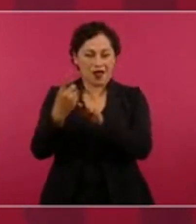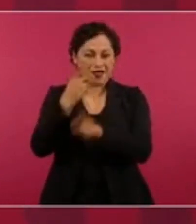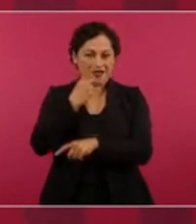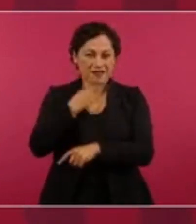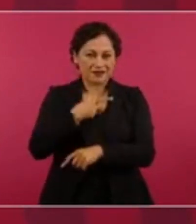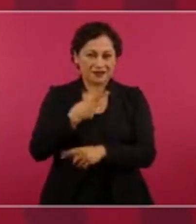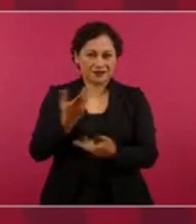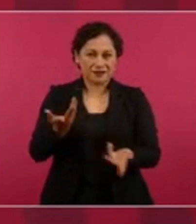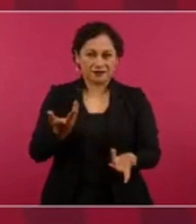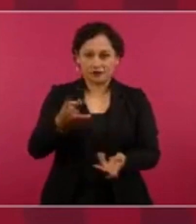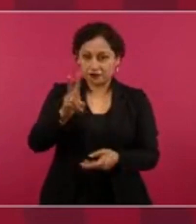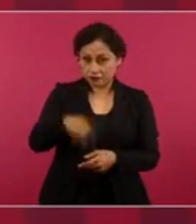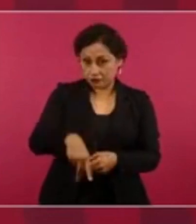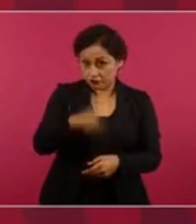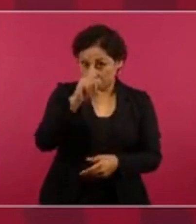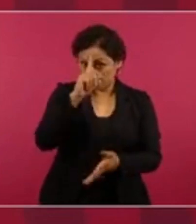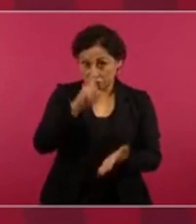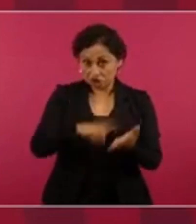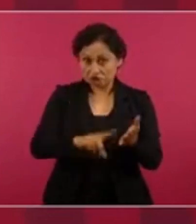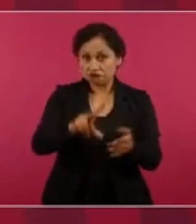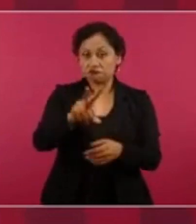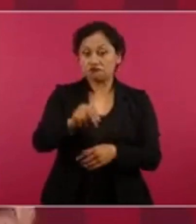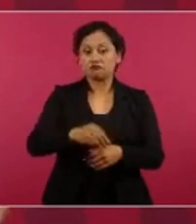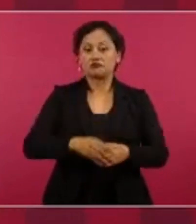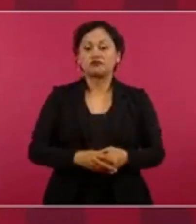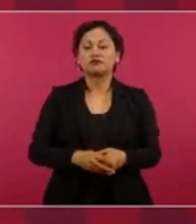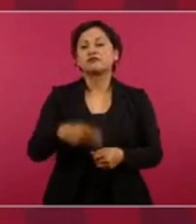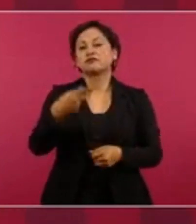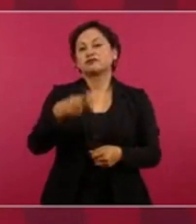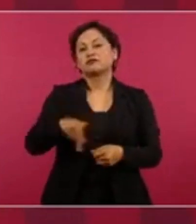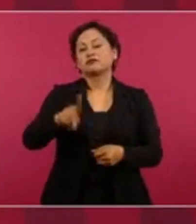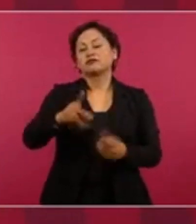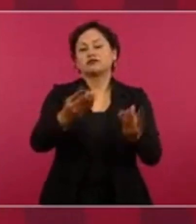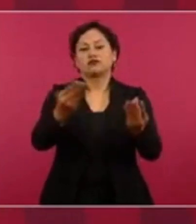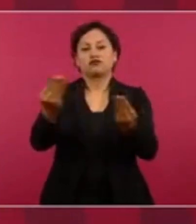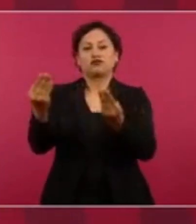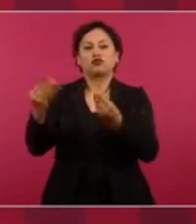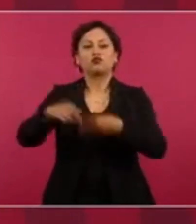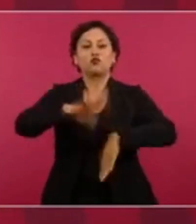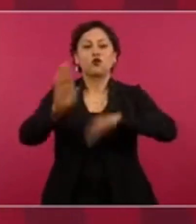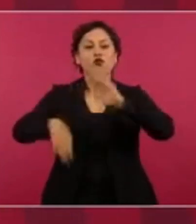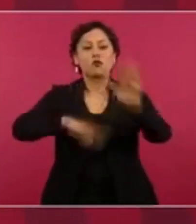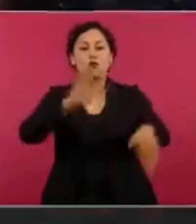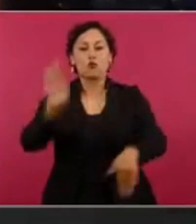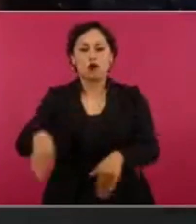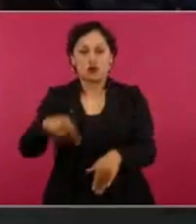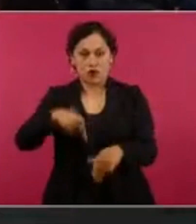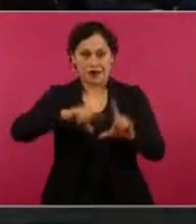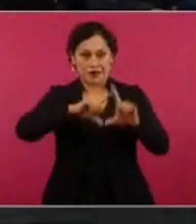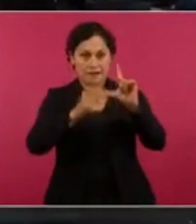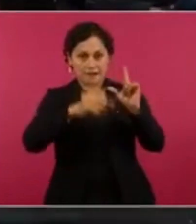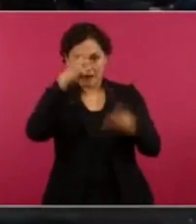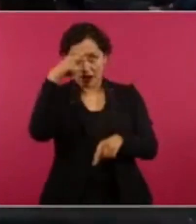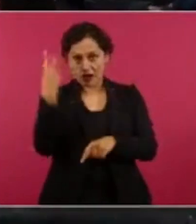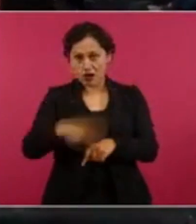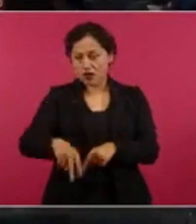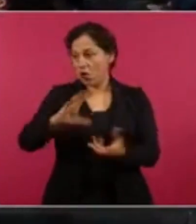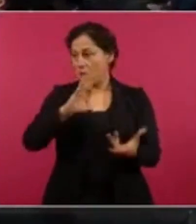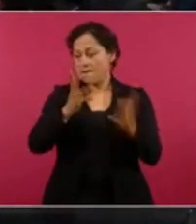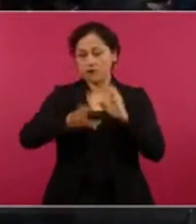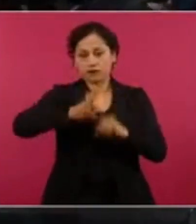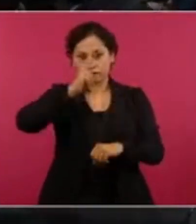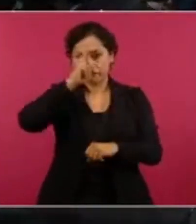hubiera muchos muertos en la violencia en México, o que cuando la